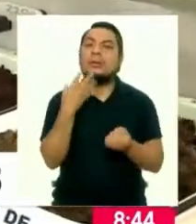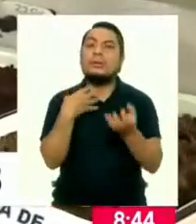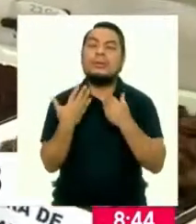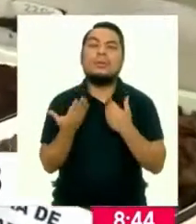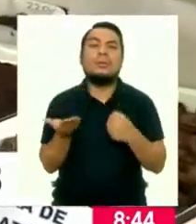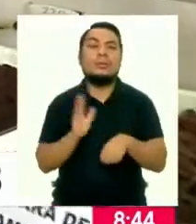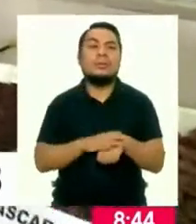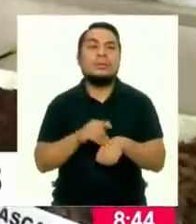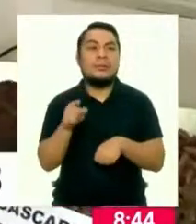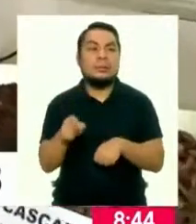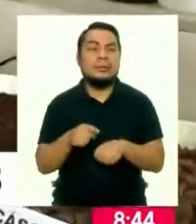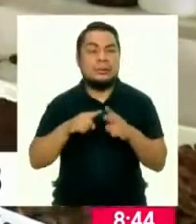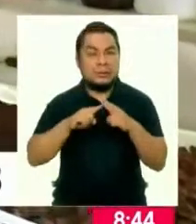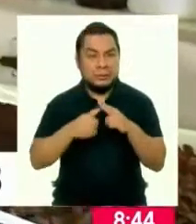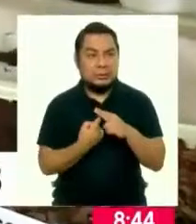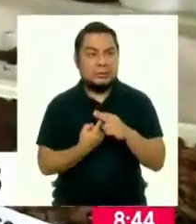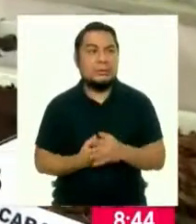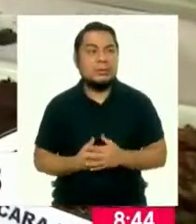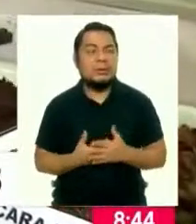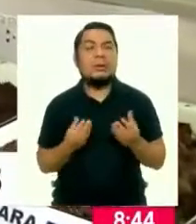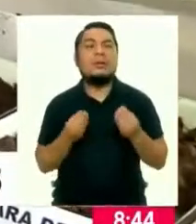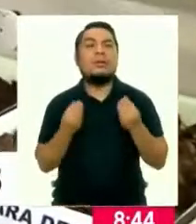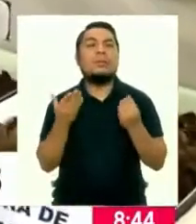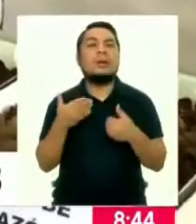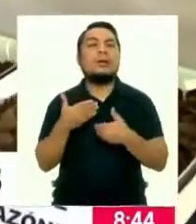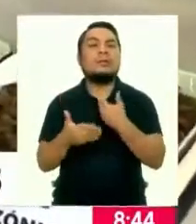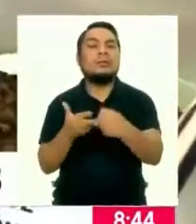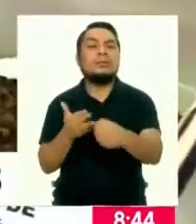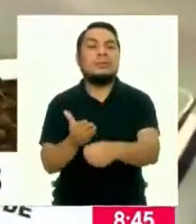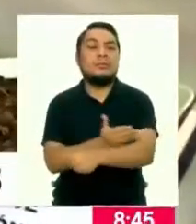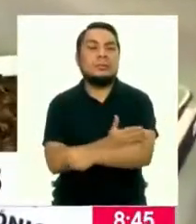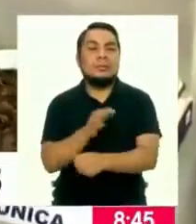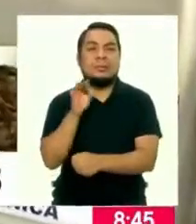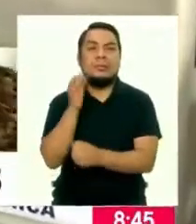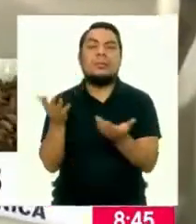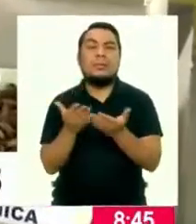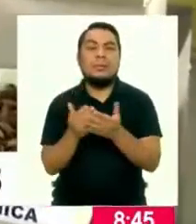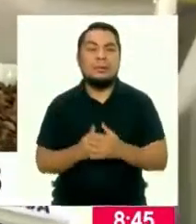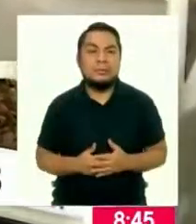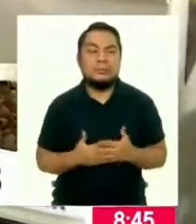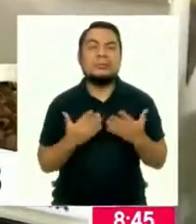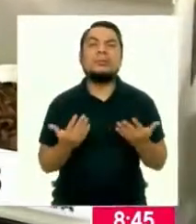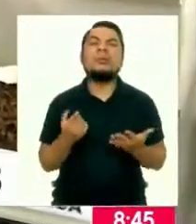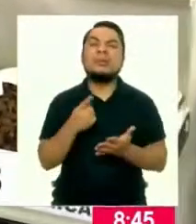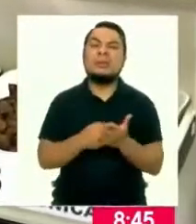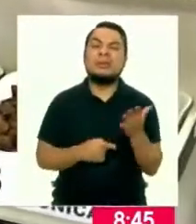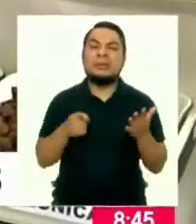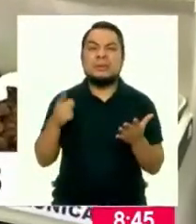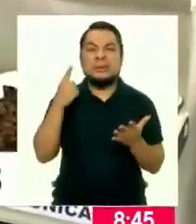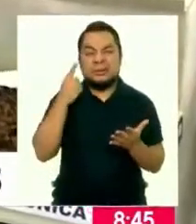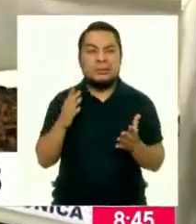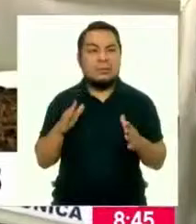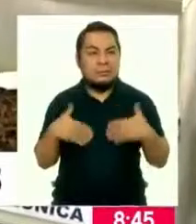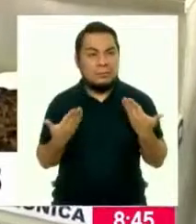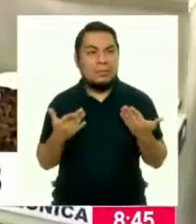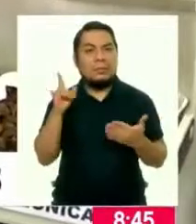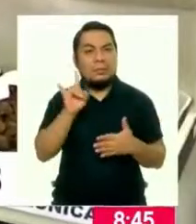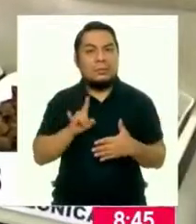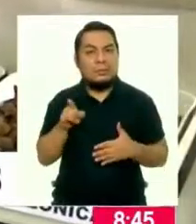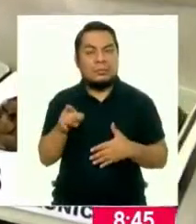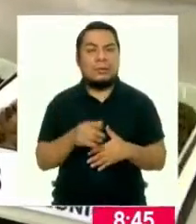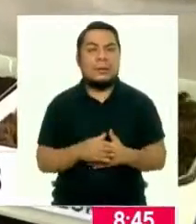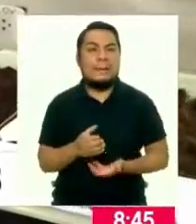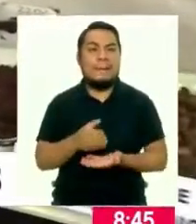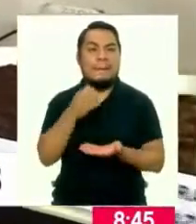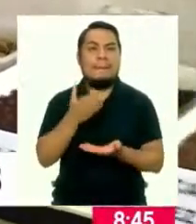acerca de esta iniciativa, en qué etapa del proceso se encuentra y exactamente en qué envases podrían ser utilizados.